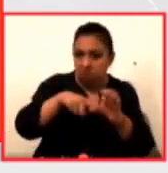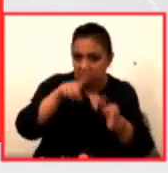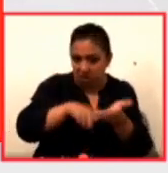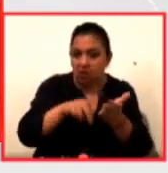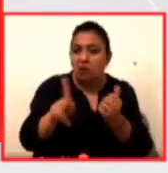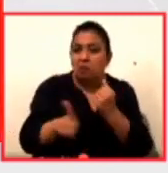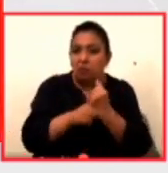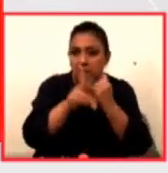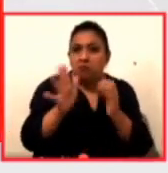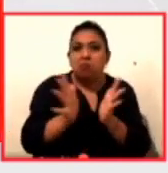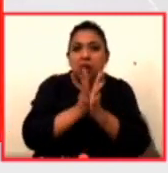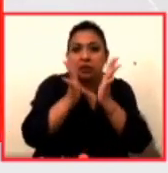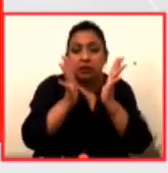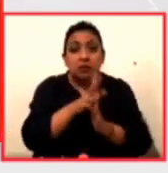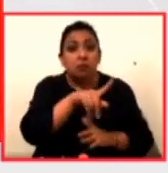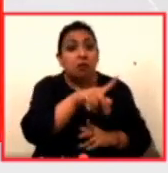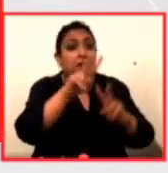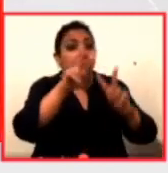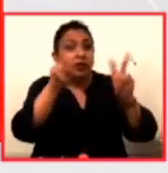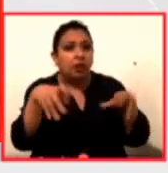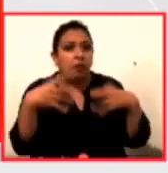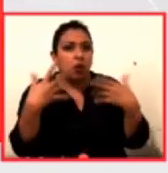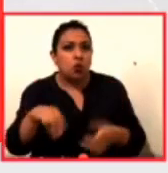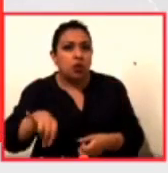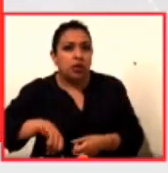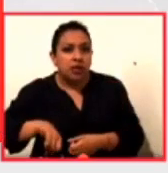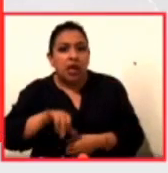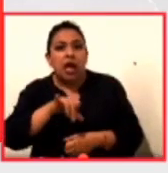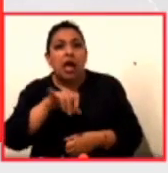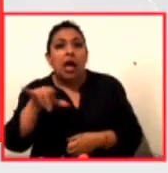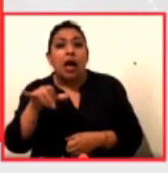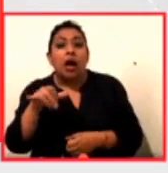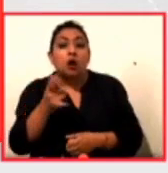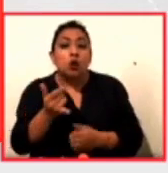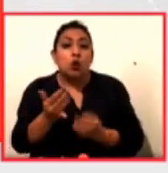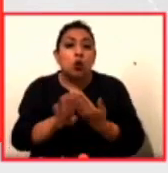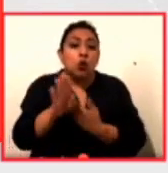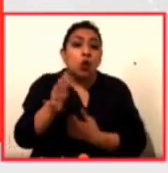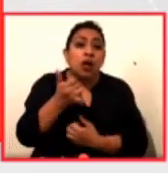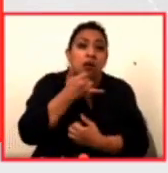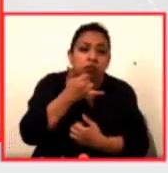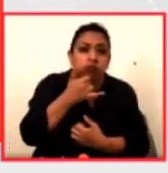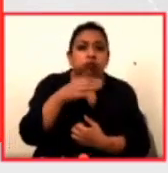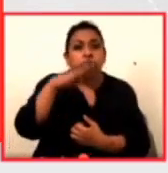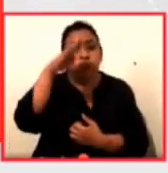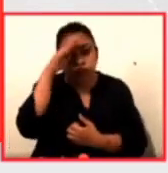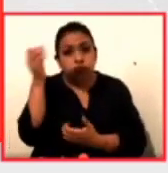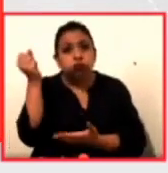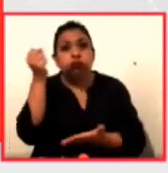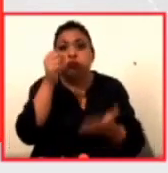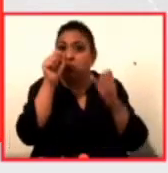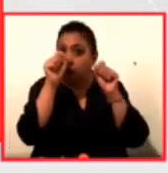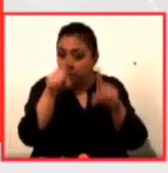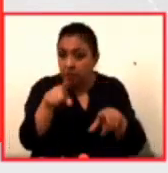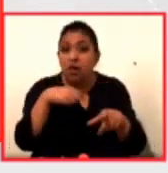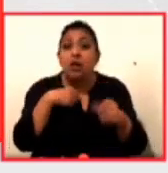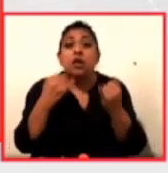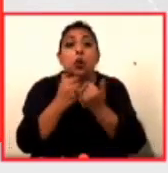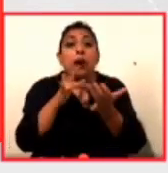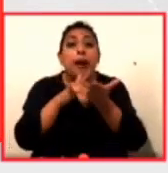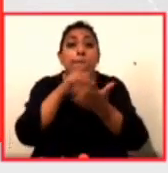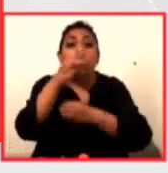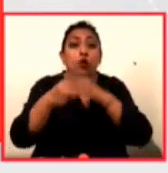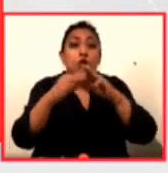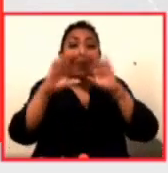un tema muy interesante de prevención de reflexión de recursos y también de apoyo global no